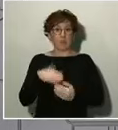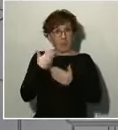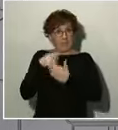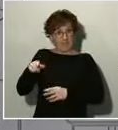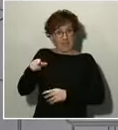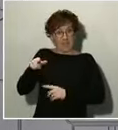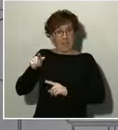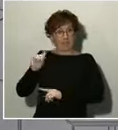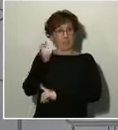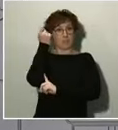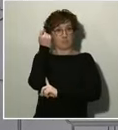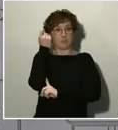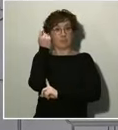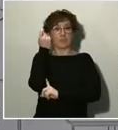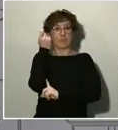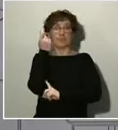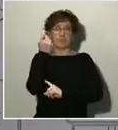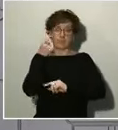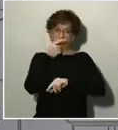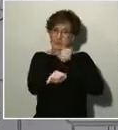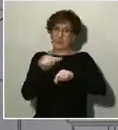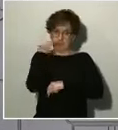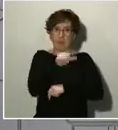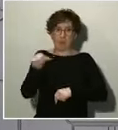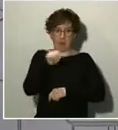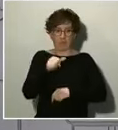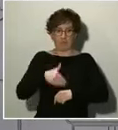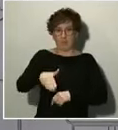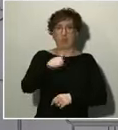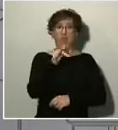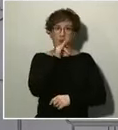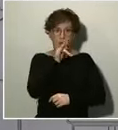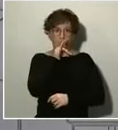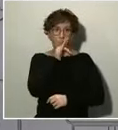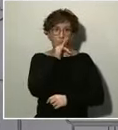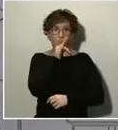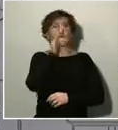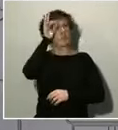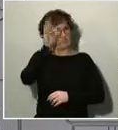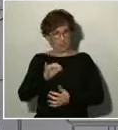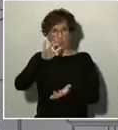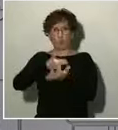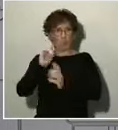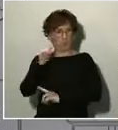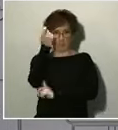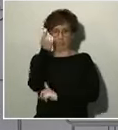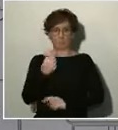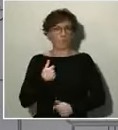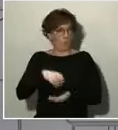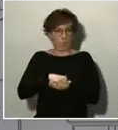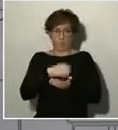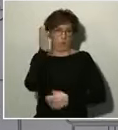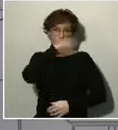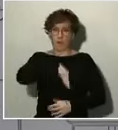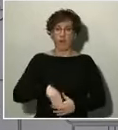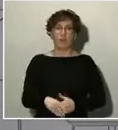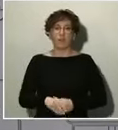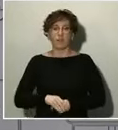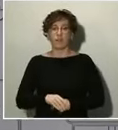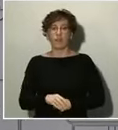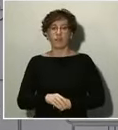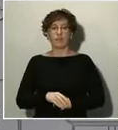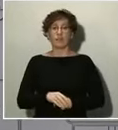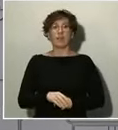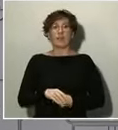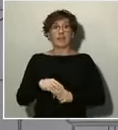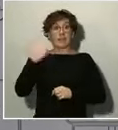primero y el segundo momento, pero también lo vamos a alcanzar, no me cabe duda. Y estaremos cerca de la victoria sobre el virus cuando